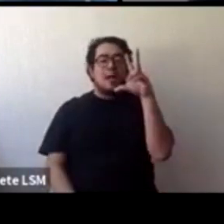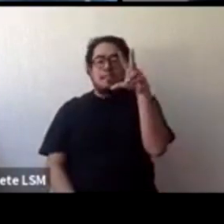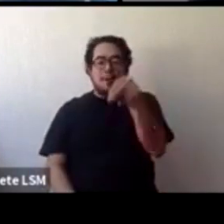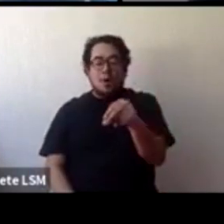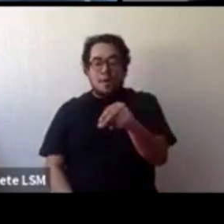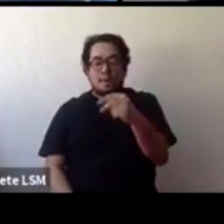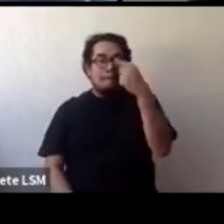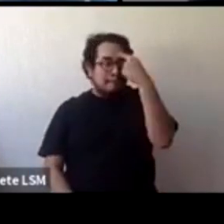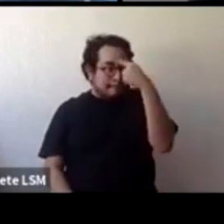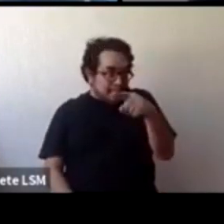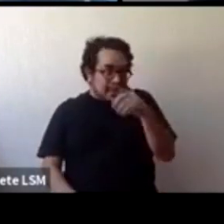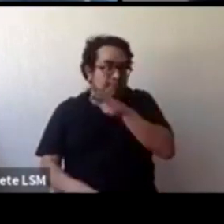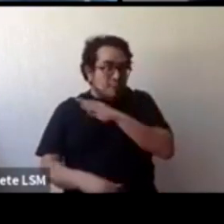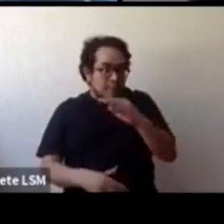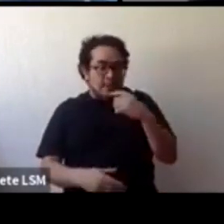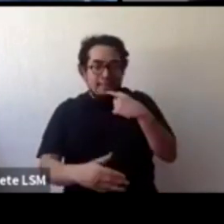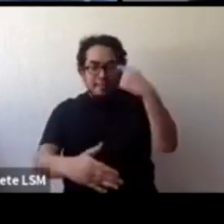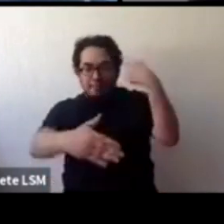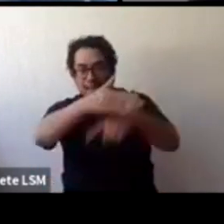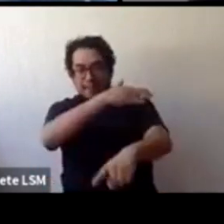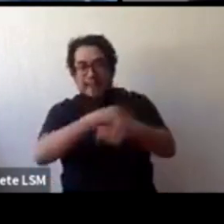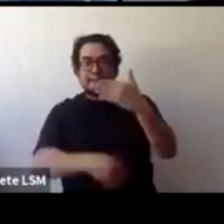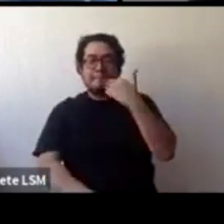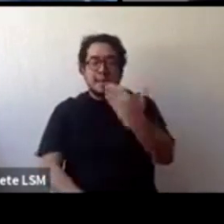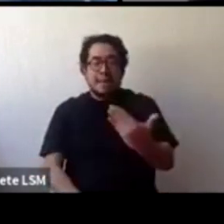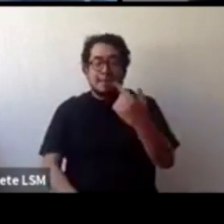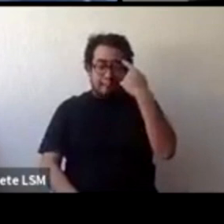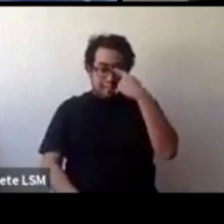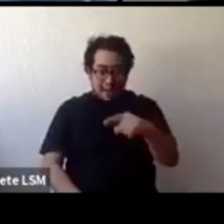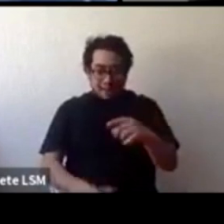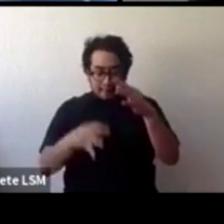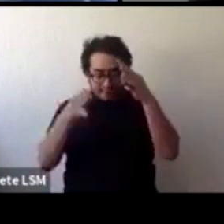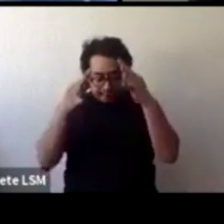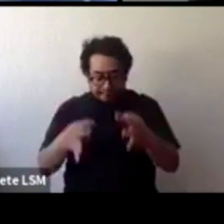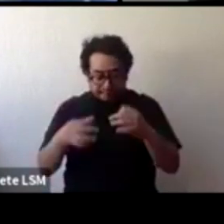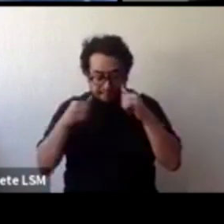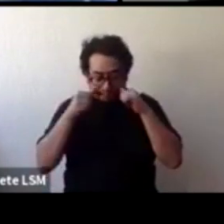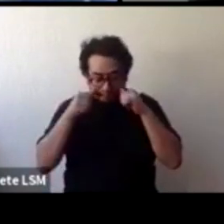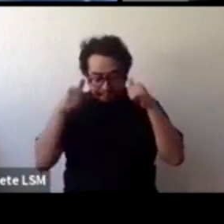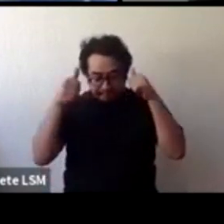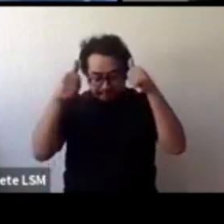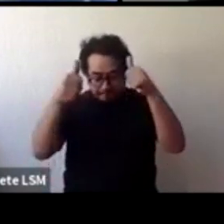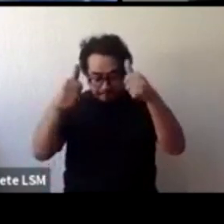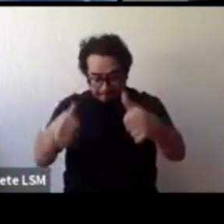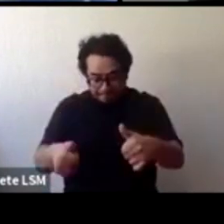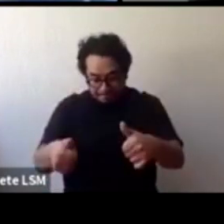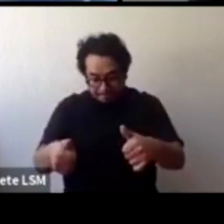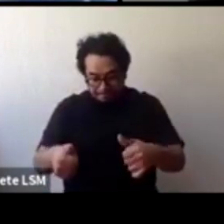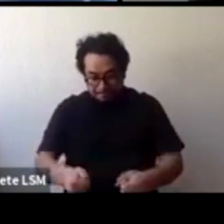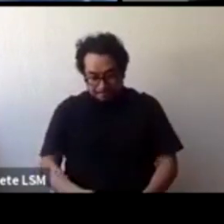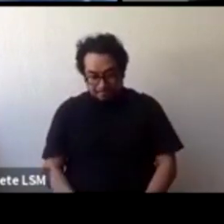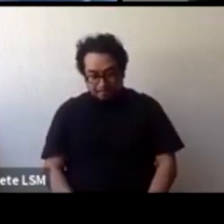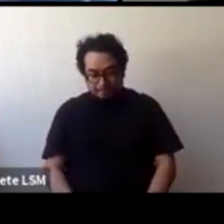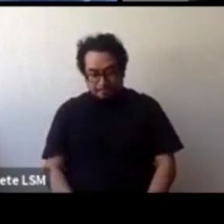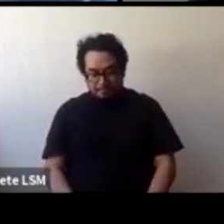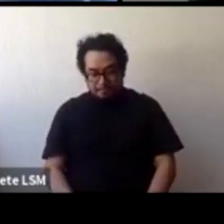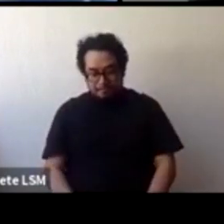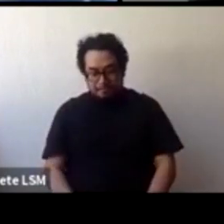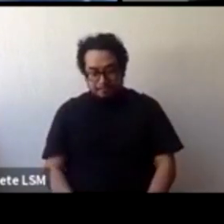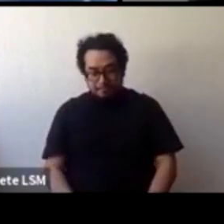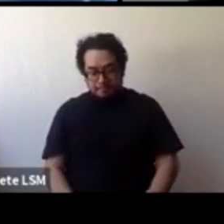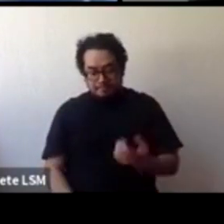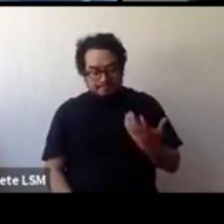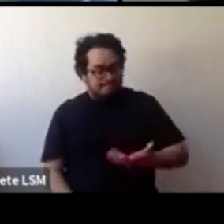tener una denuncia y que esta denuncia tenga un proceso, ¿no? Además también de que a veces el sistema está saturado de